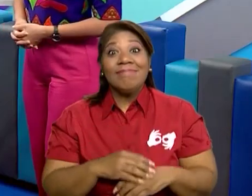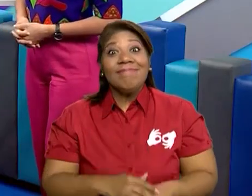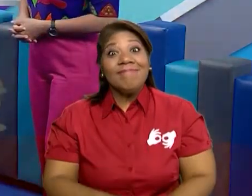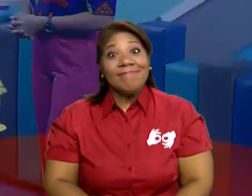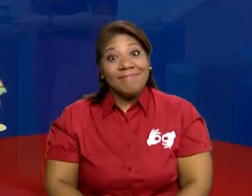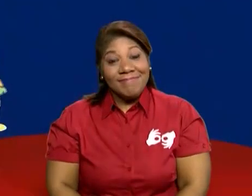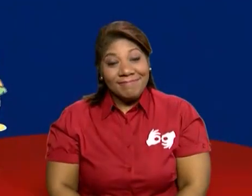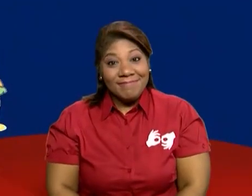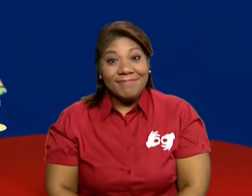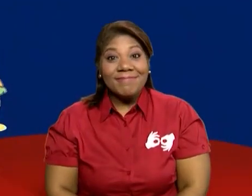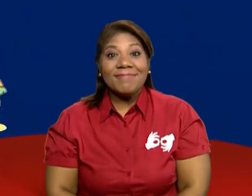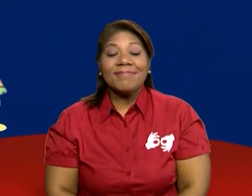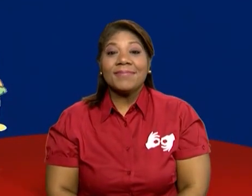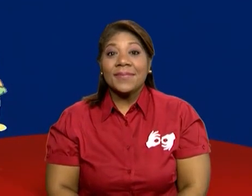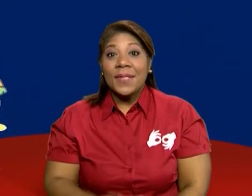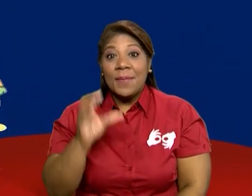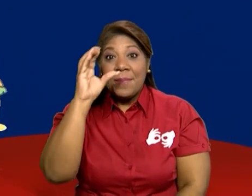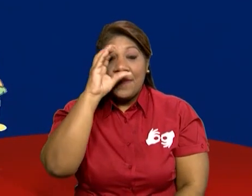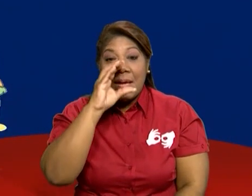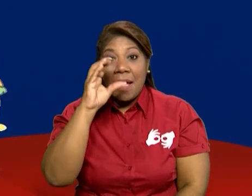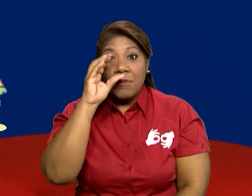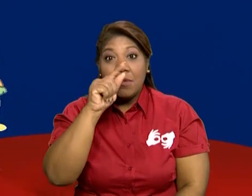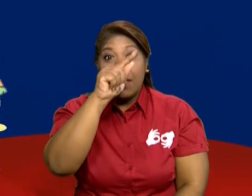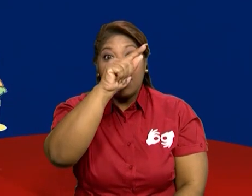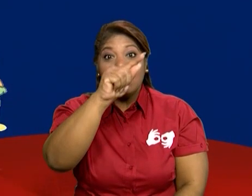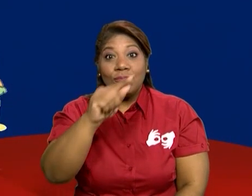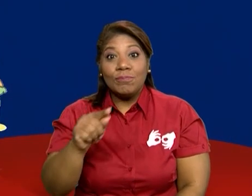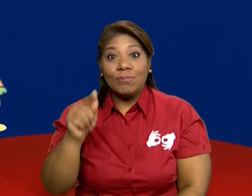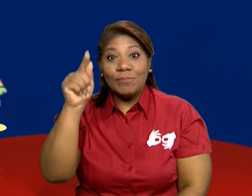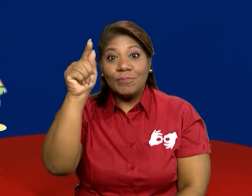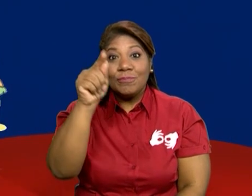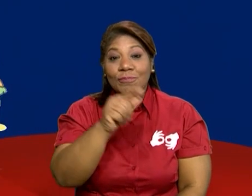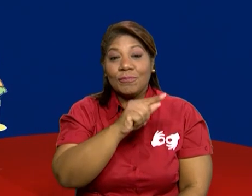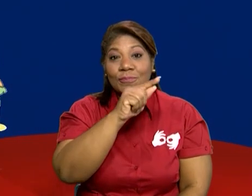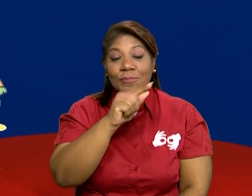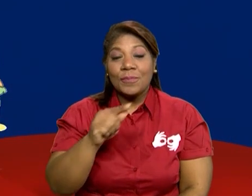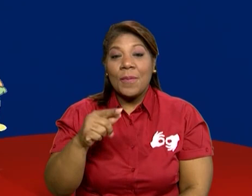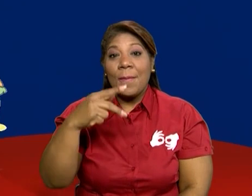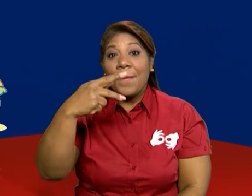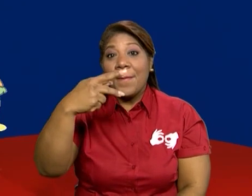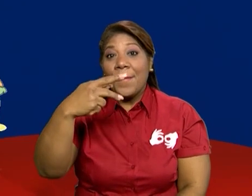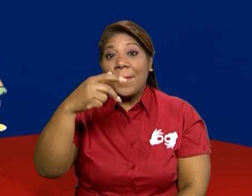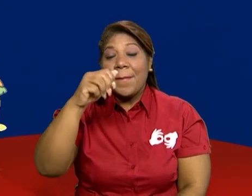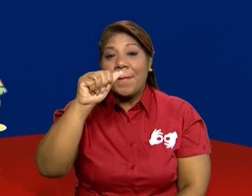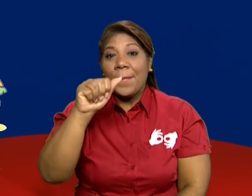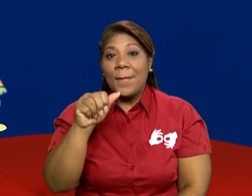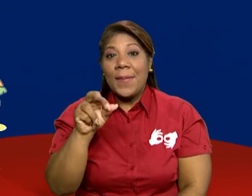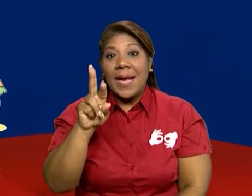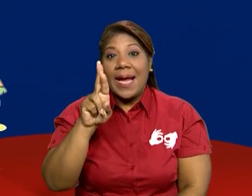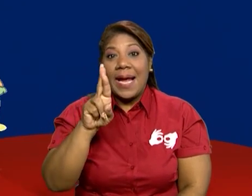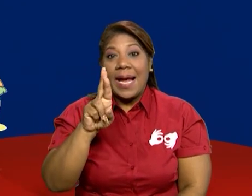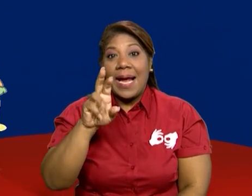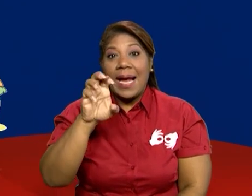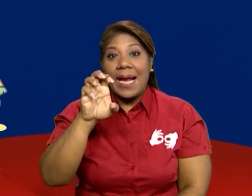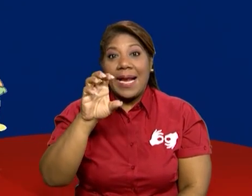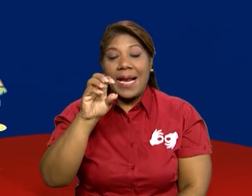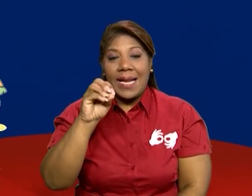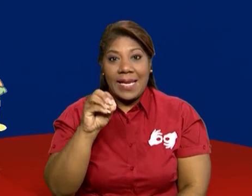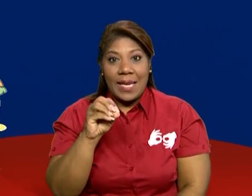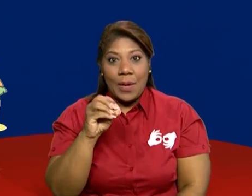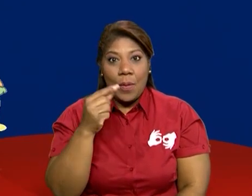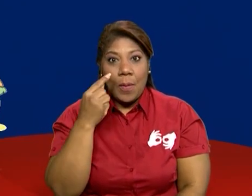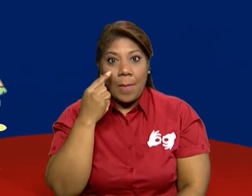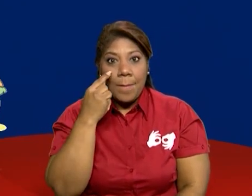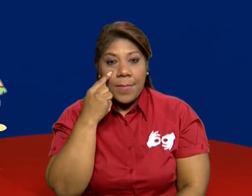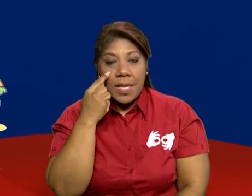van a relacionar con una línea las palabras que riman o suenan igual al final. Hay que observar muy bien